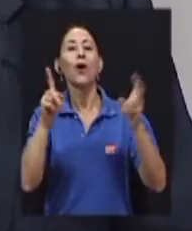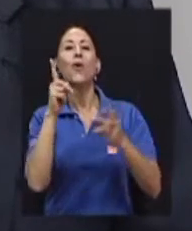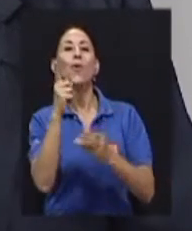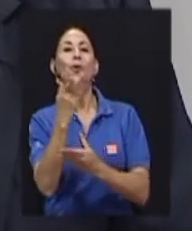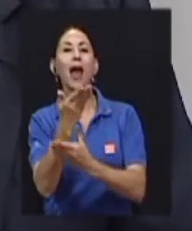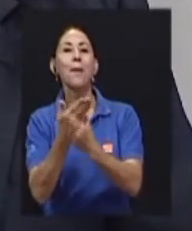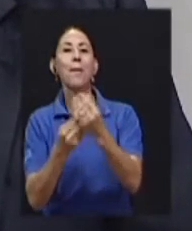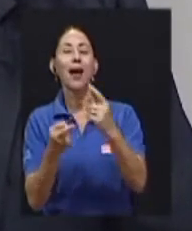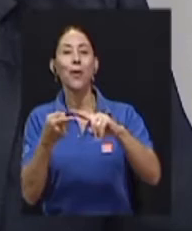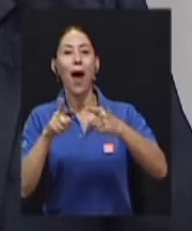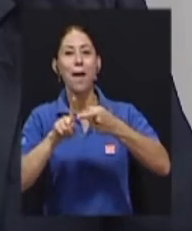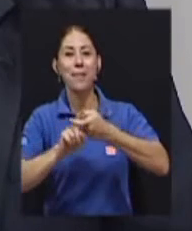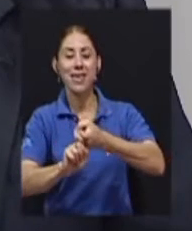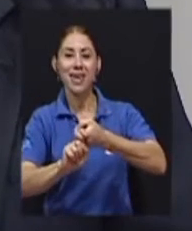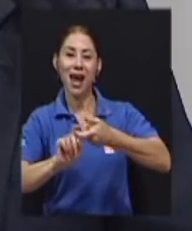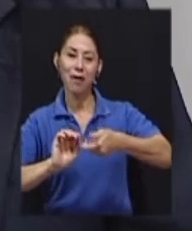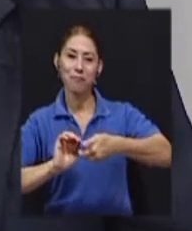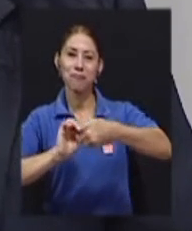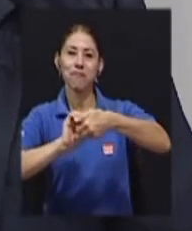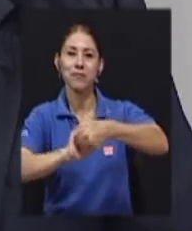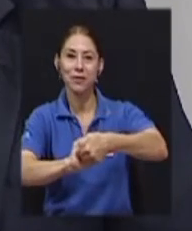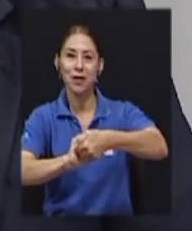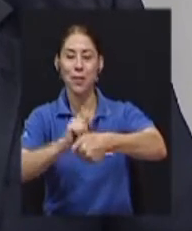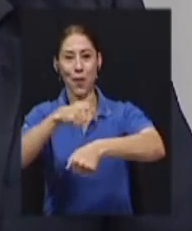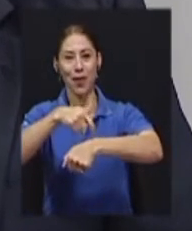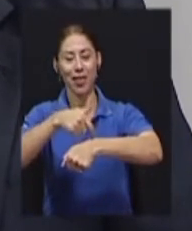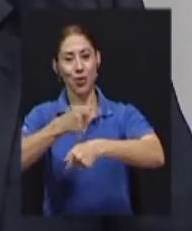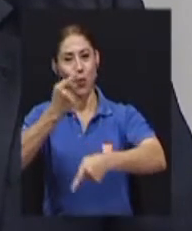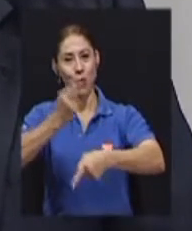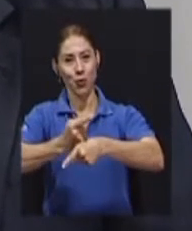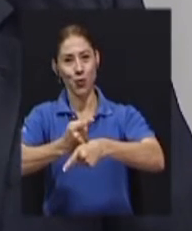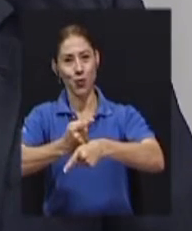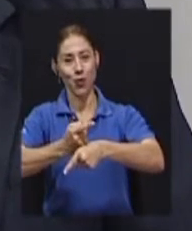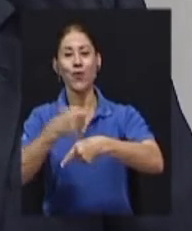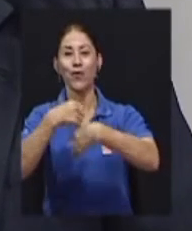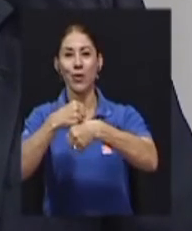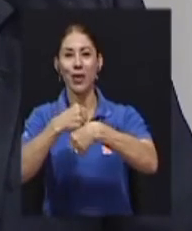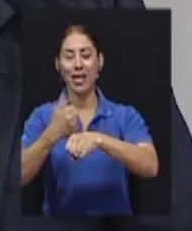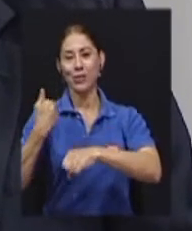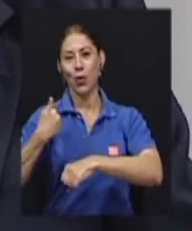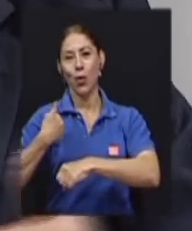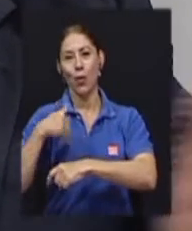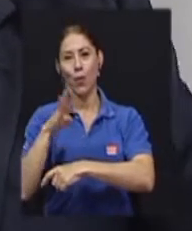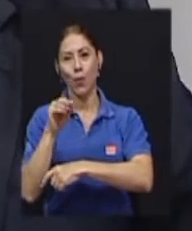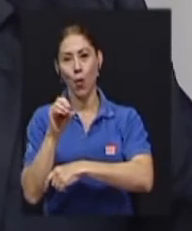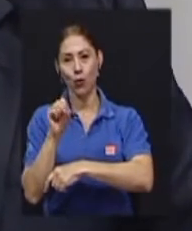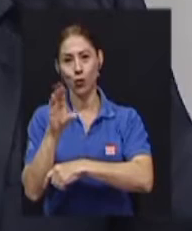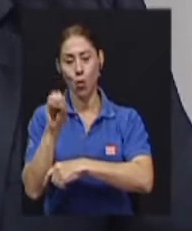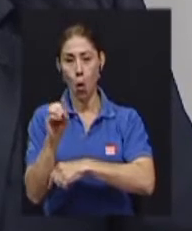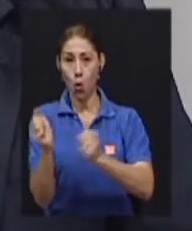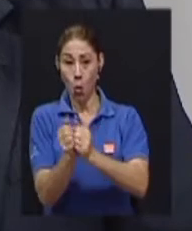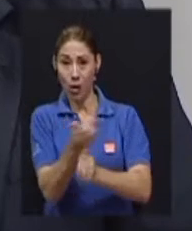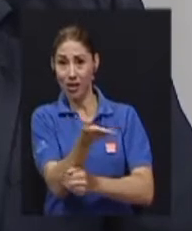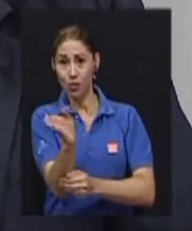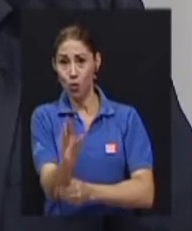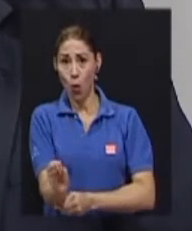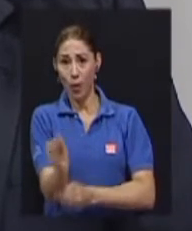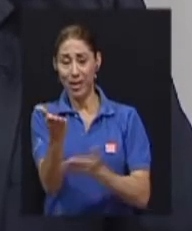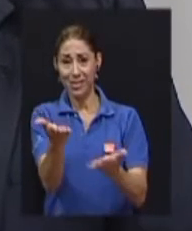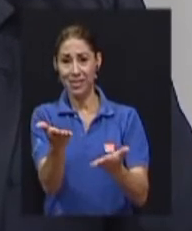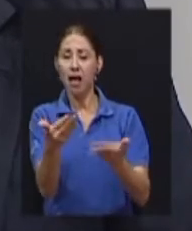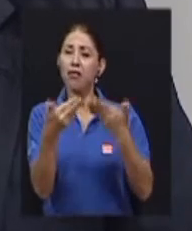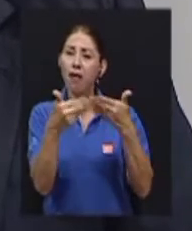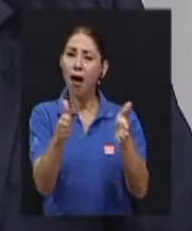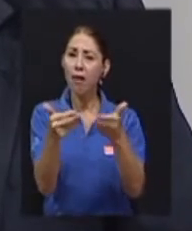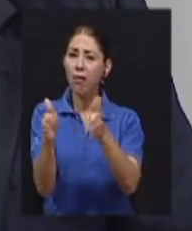en el momento oportuno, que fue lo que don Bosco hizo con estos jóvenes, abriéndoles espacios